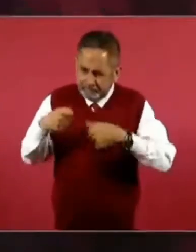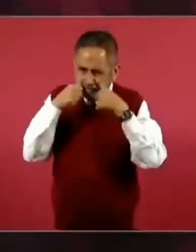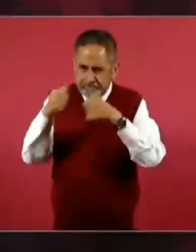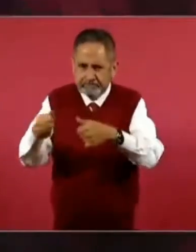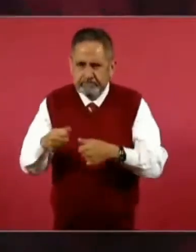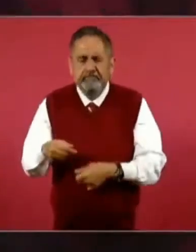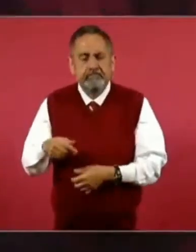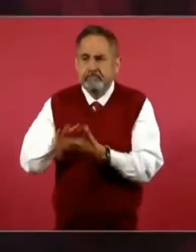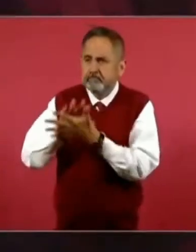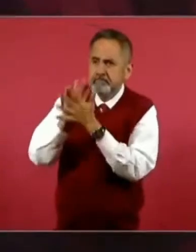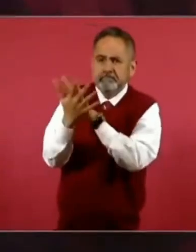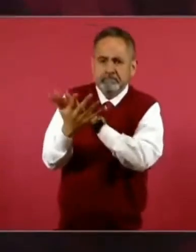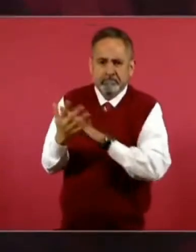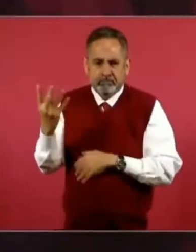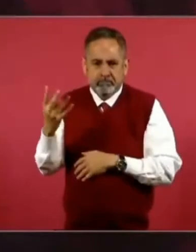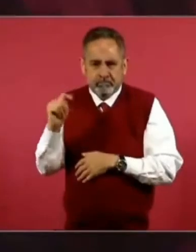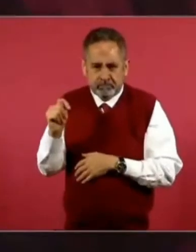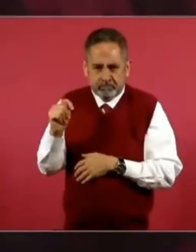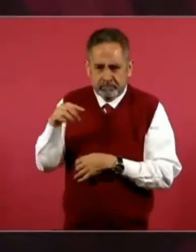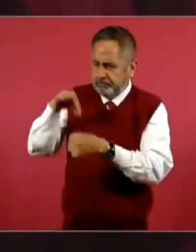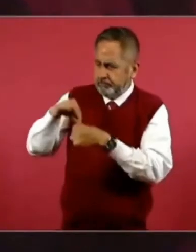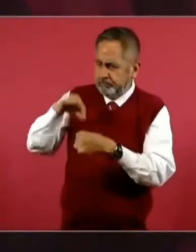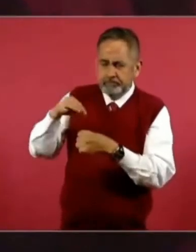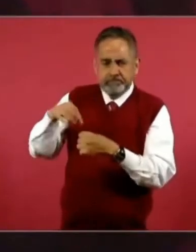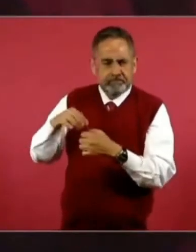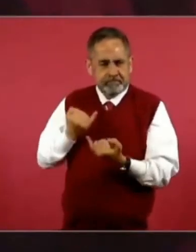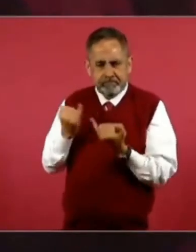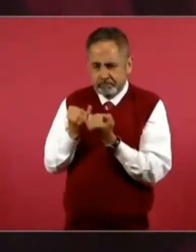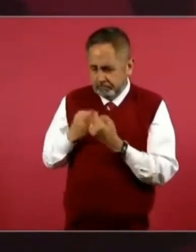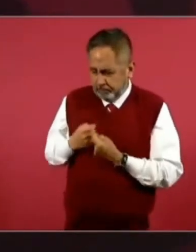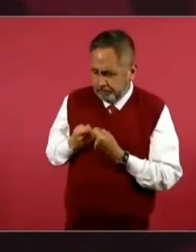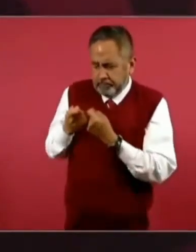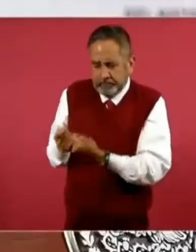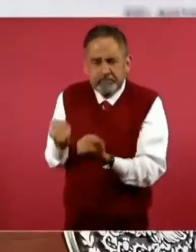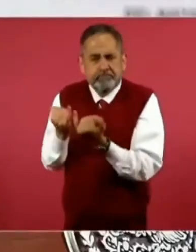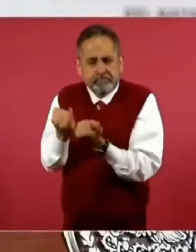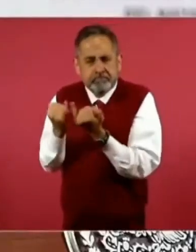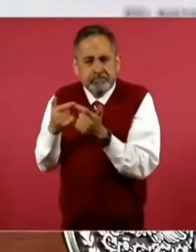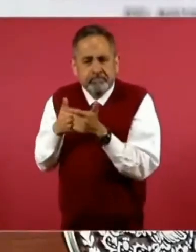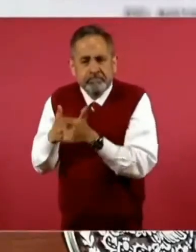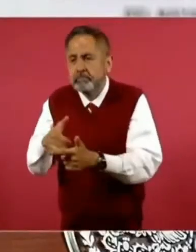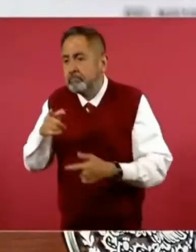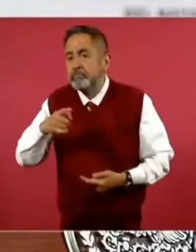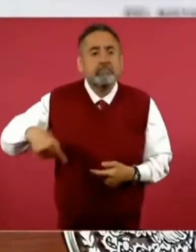continúe la transformación, porque la gente está contenta.